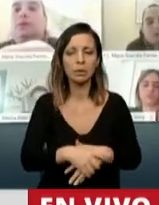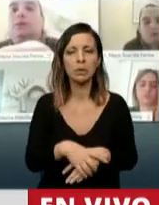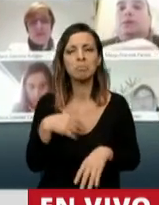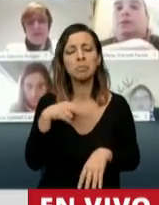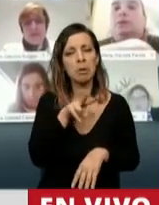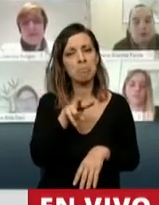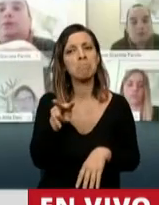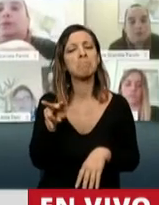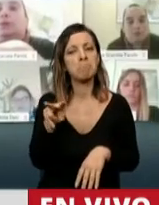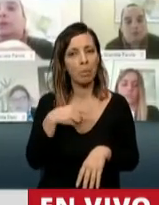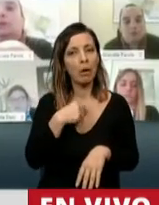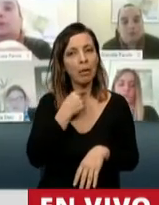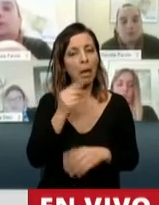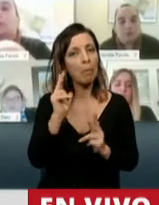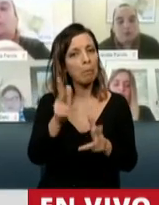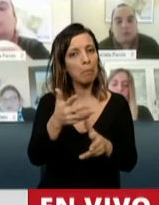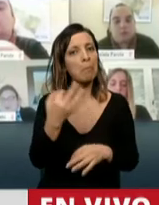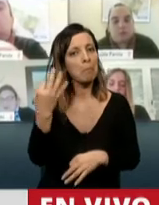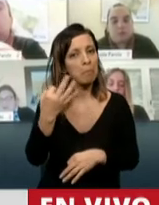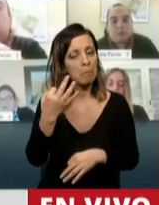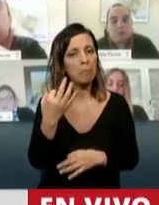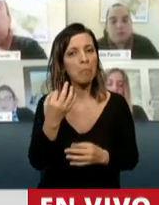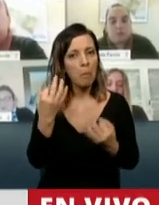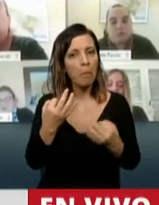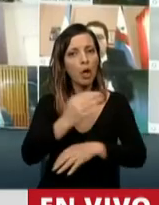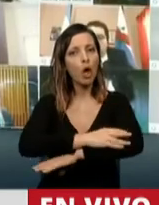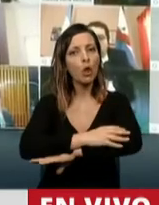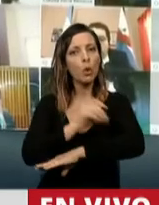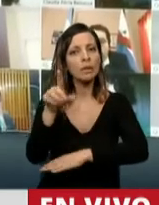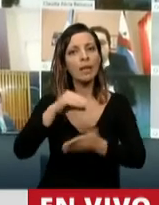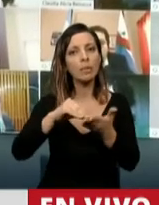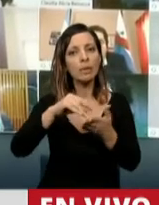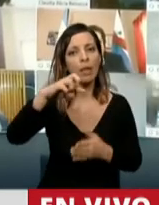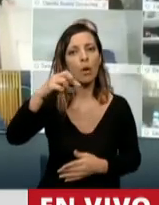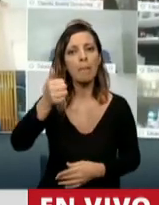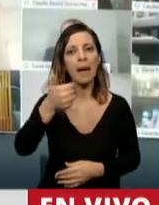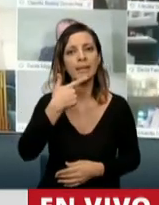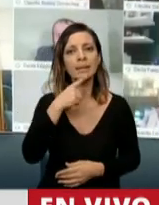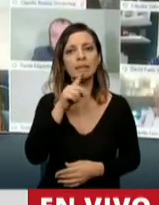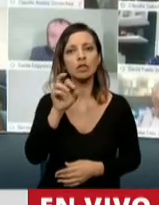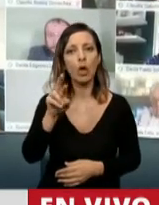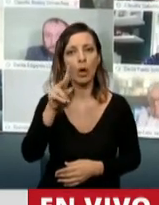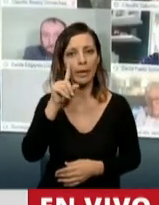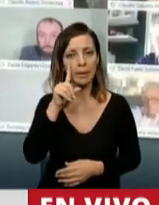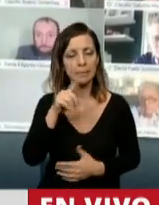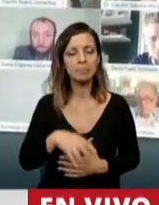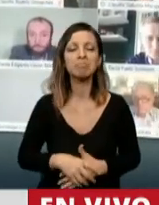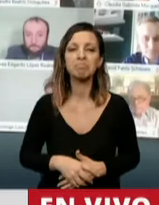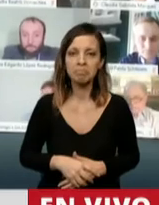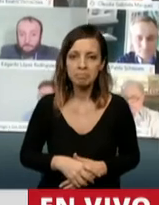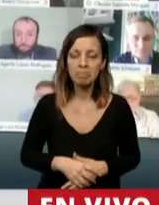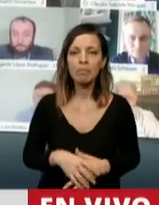quiero destacar la prudente actitud del diputado Pastori y quiero decir que